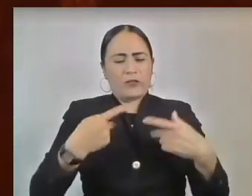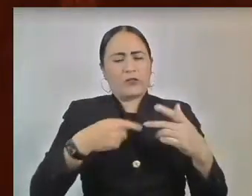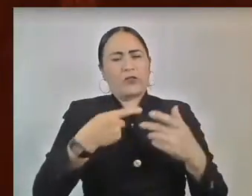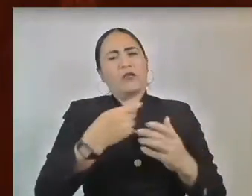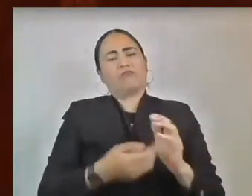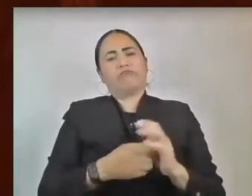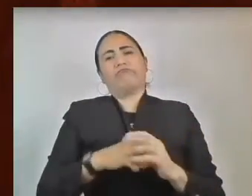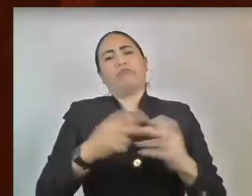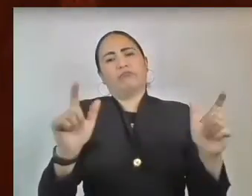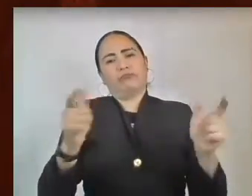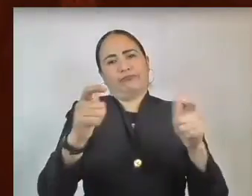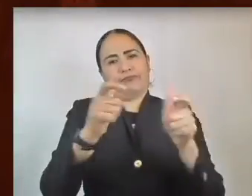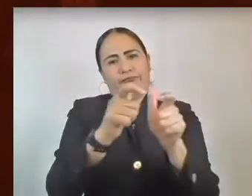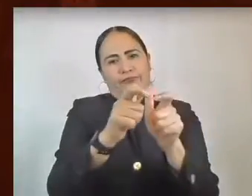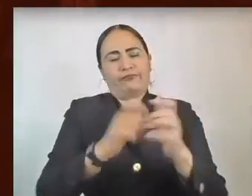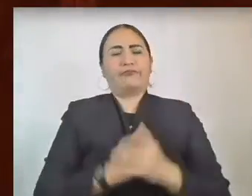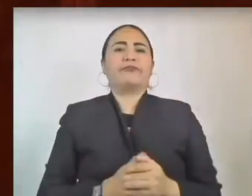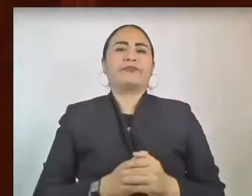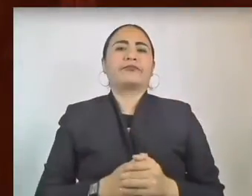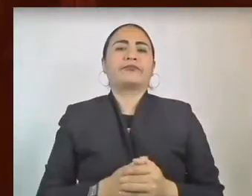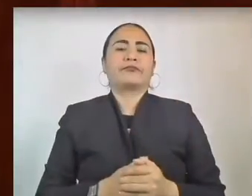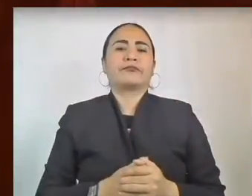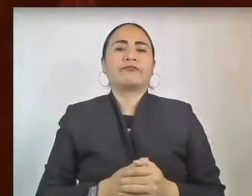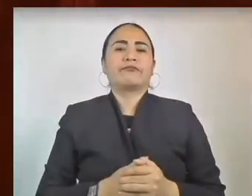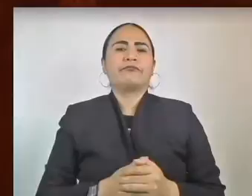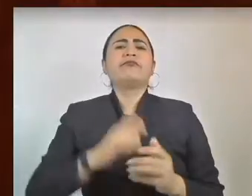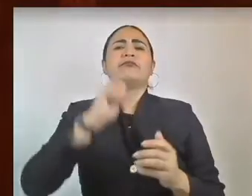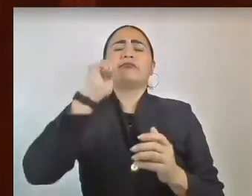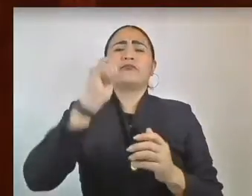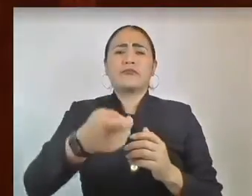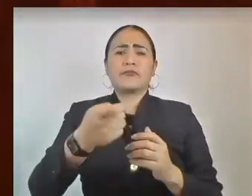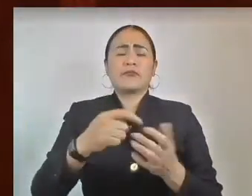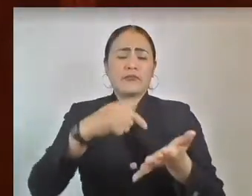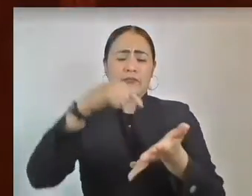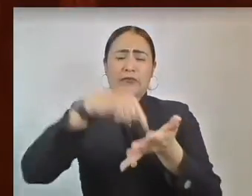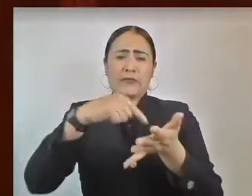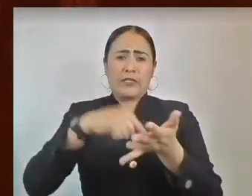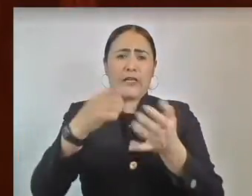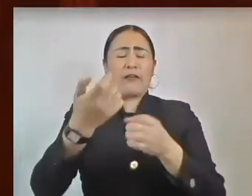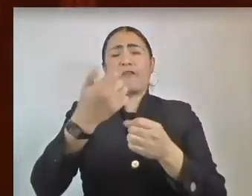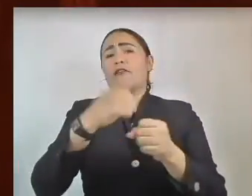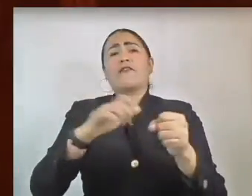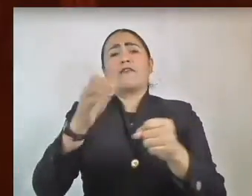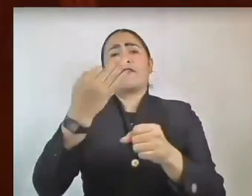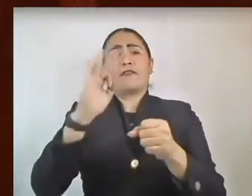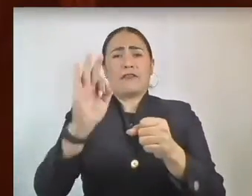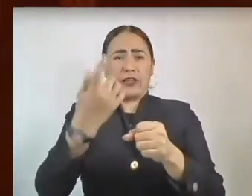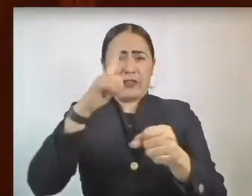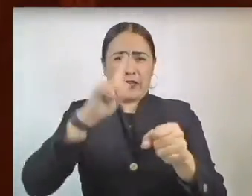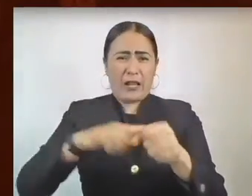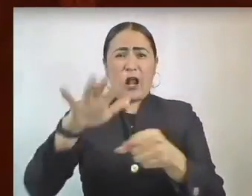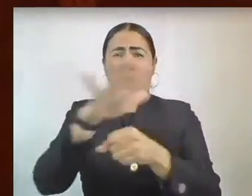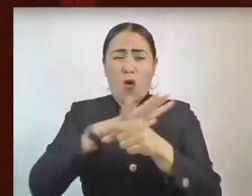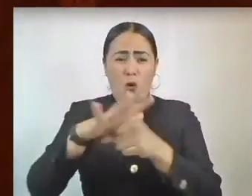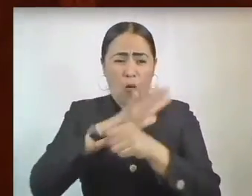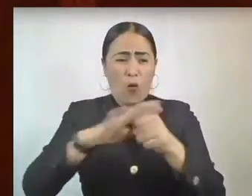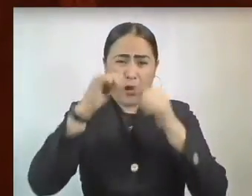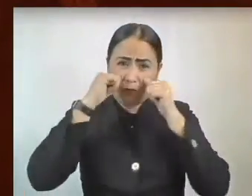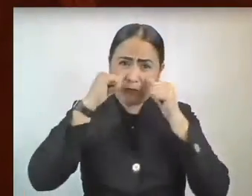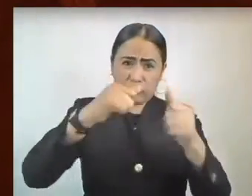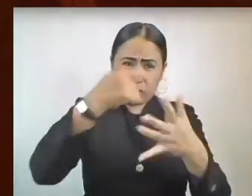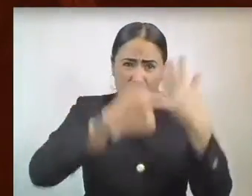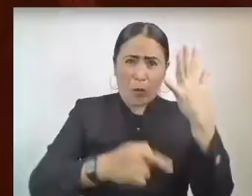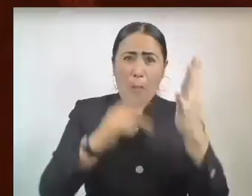síntesis, no se están atendiendo las legislaciones federal y local en el diseño y ejecución de la política